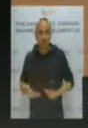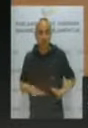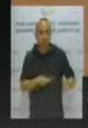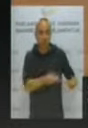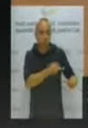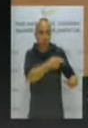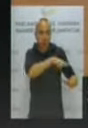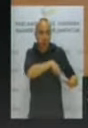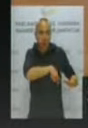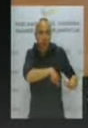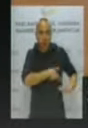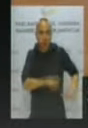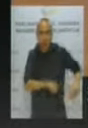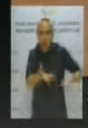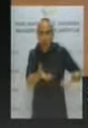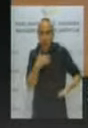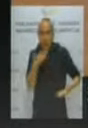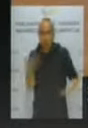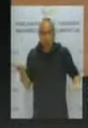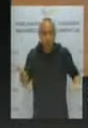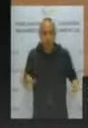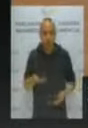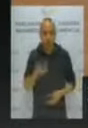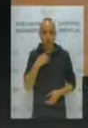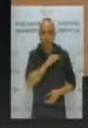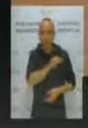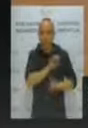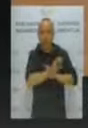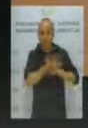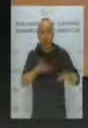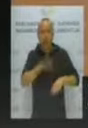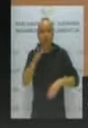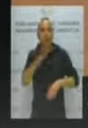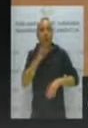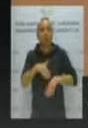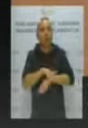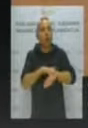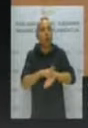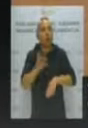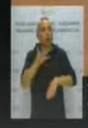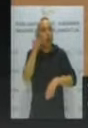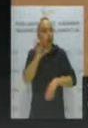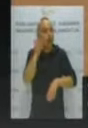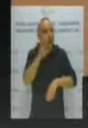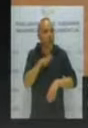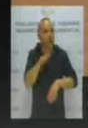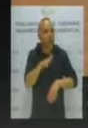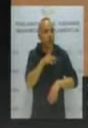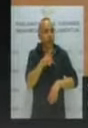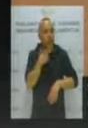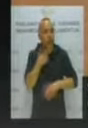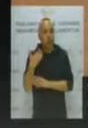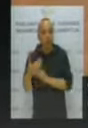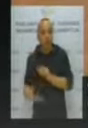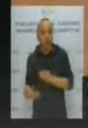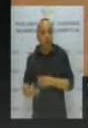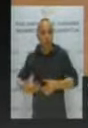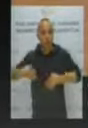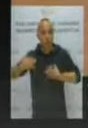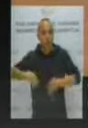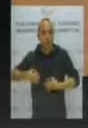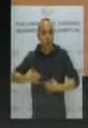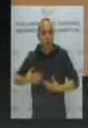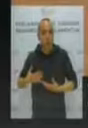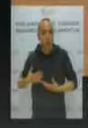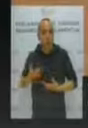caso, la pregunta está clara. ¿Por qué el gobierno de Navarra no comunicó este fallo de seguridad, por lo que los